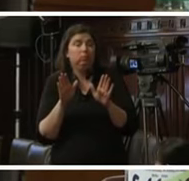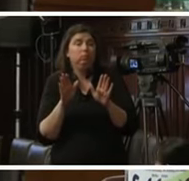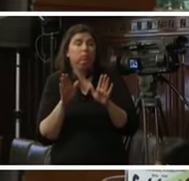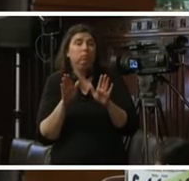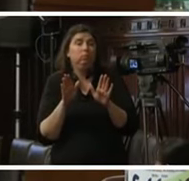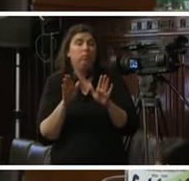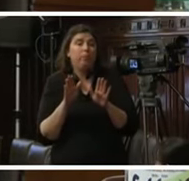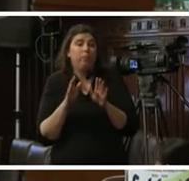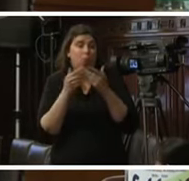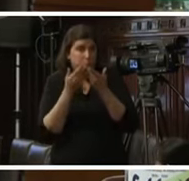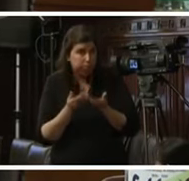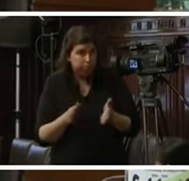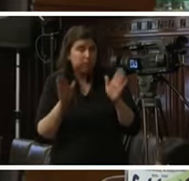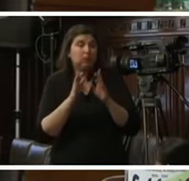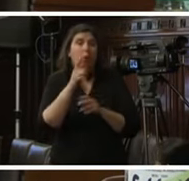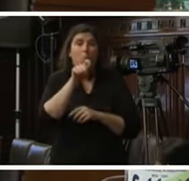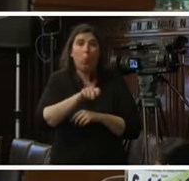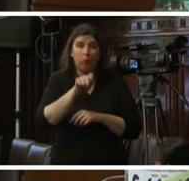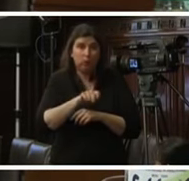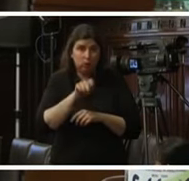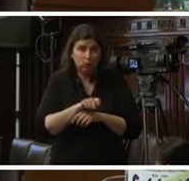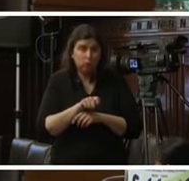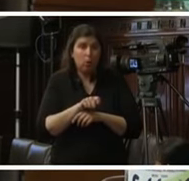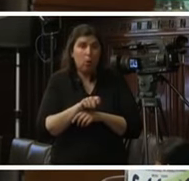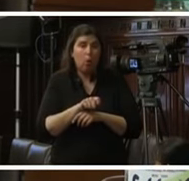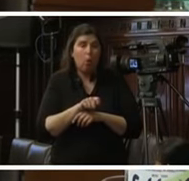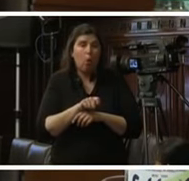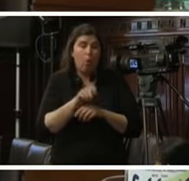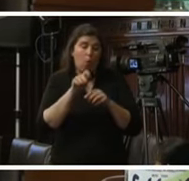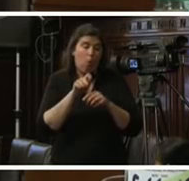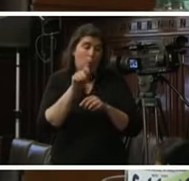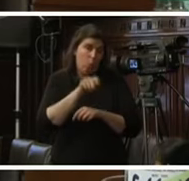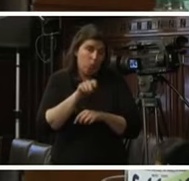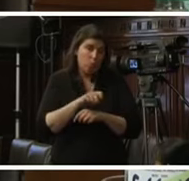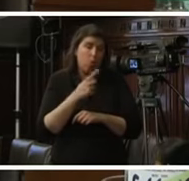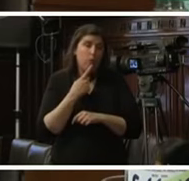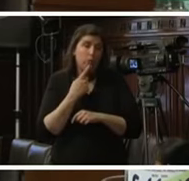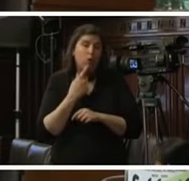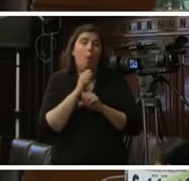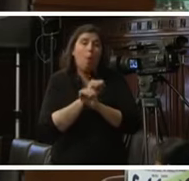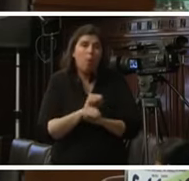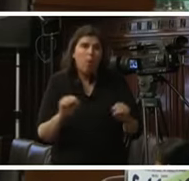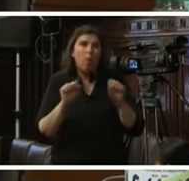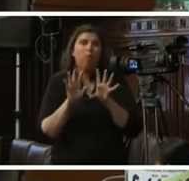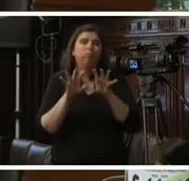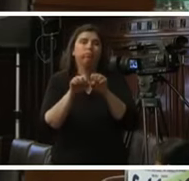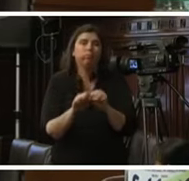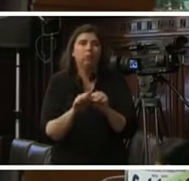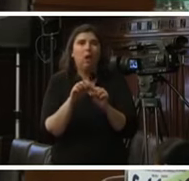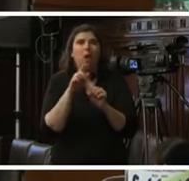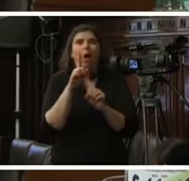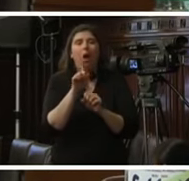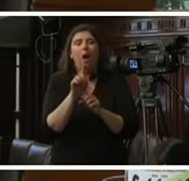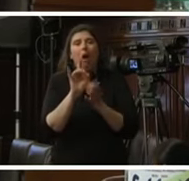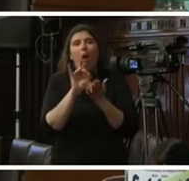juicio que en otras ocasiones puede tomarse como un antejuicio político pueda conducir a una vulneración de